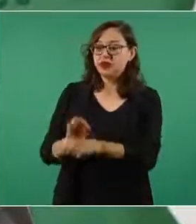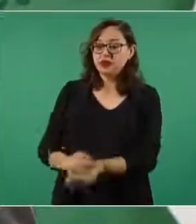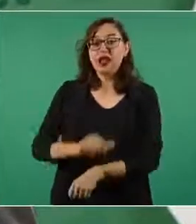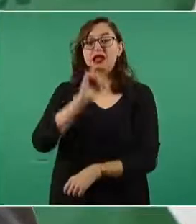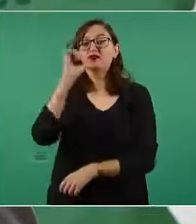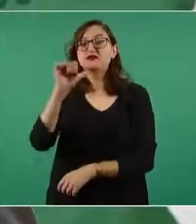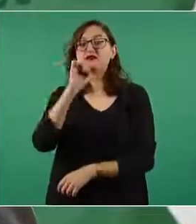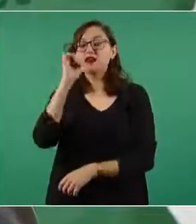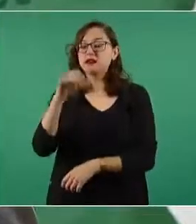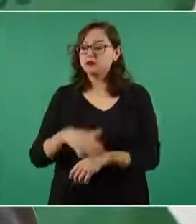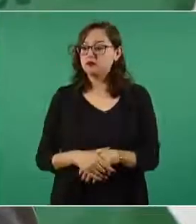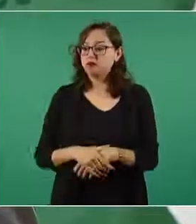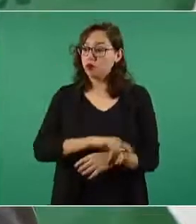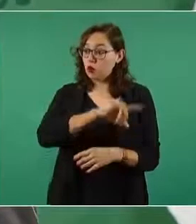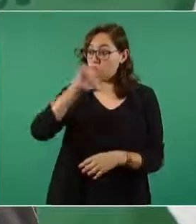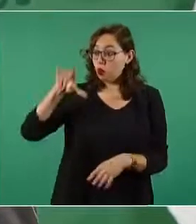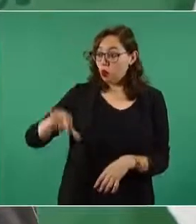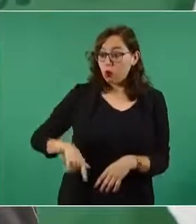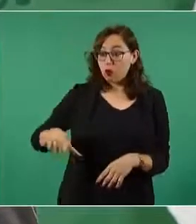diluirse,